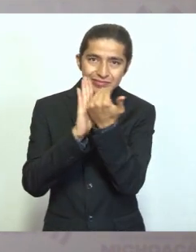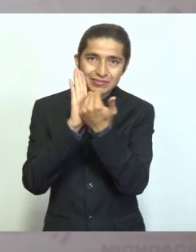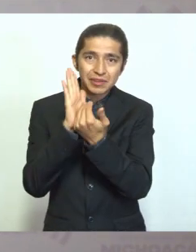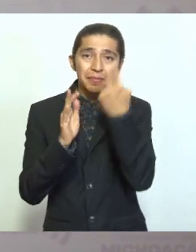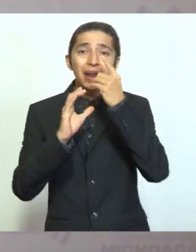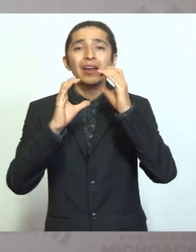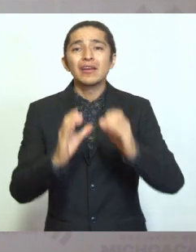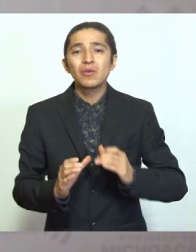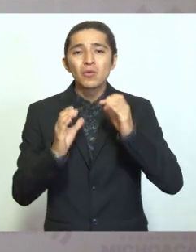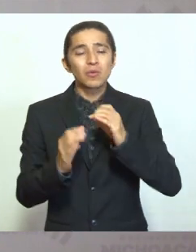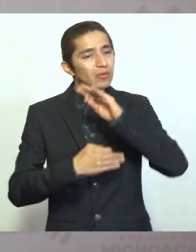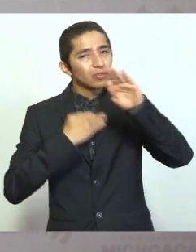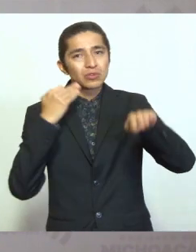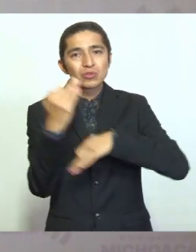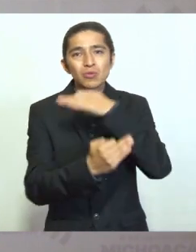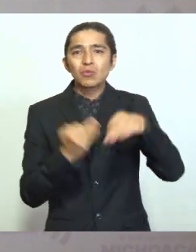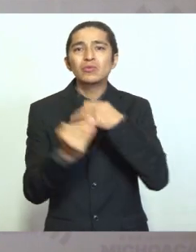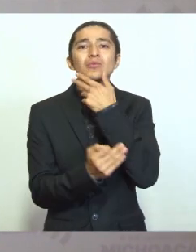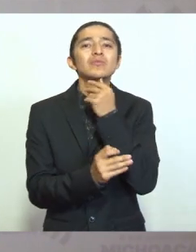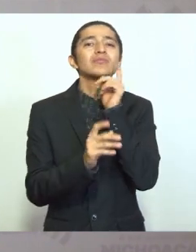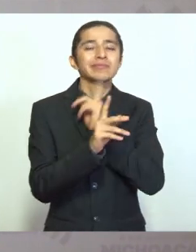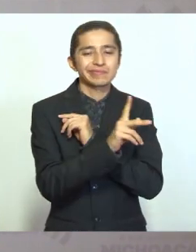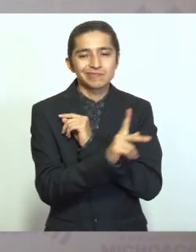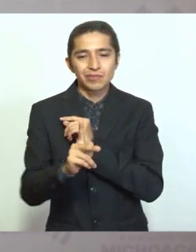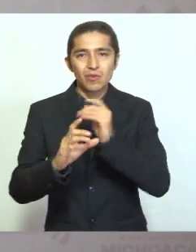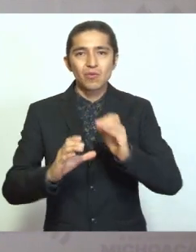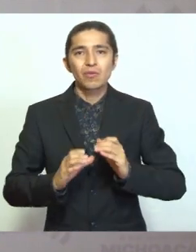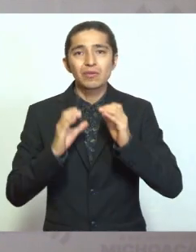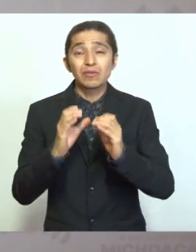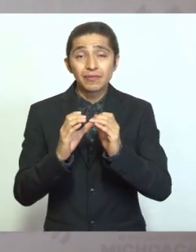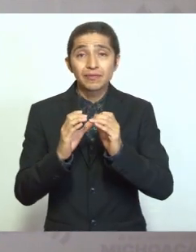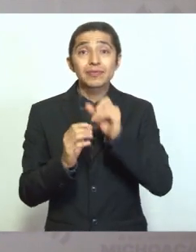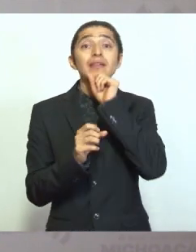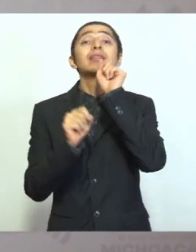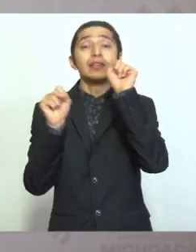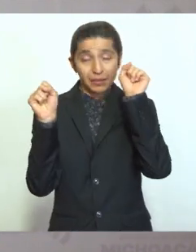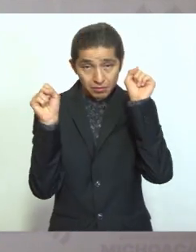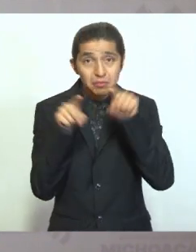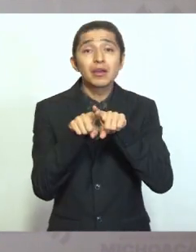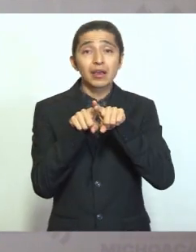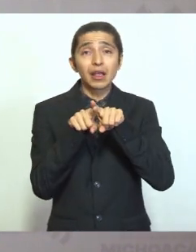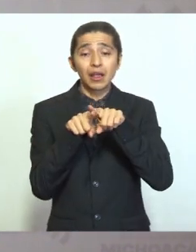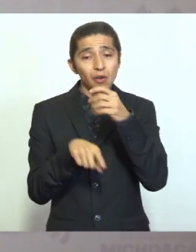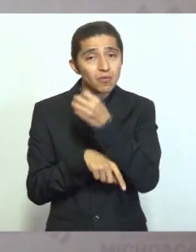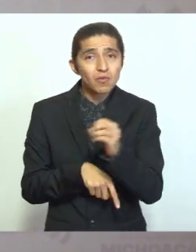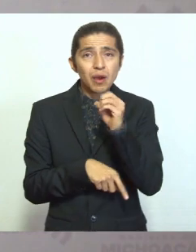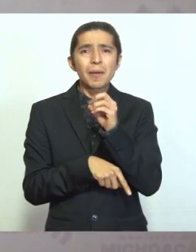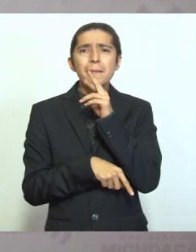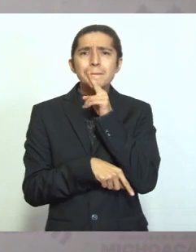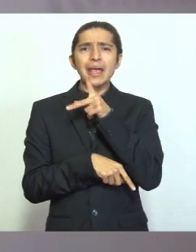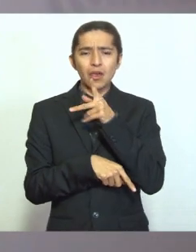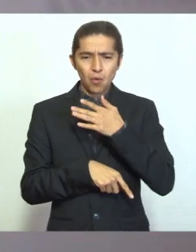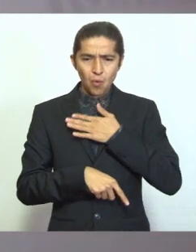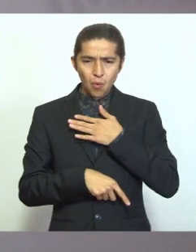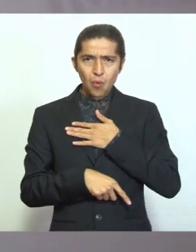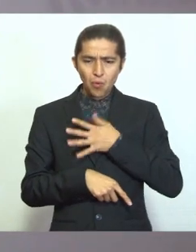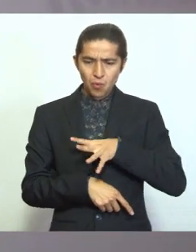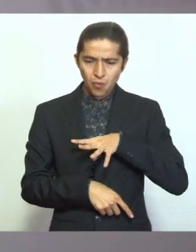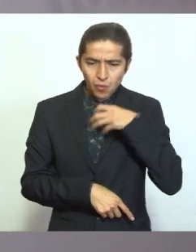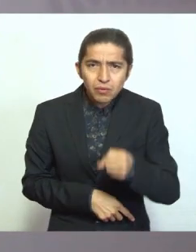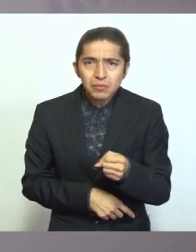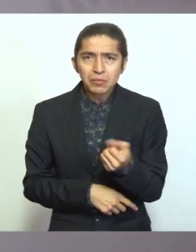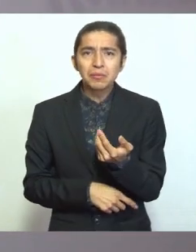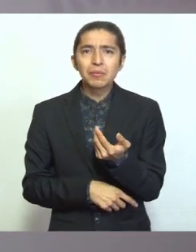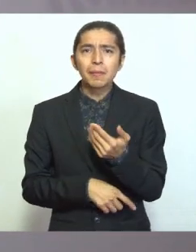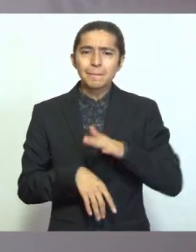cuidarnos a todas y a todos, pero también nos obliga a sacar lo mejor de nosotros, a dar